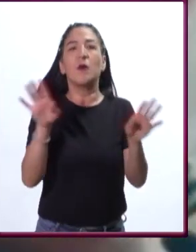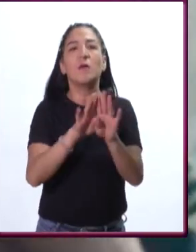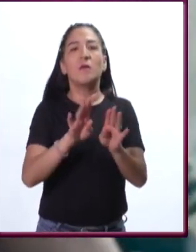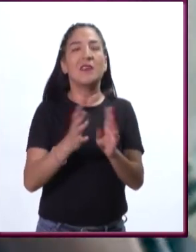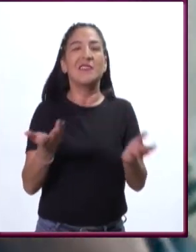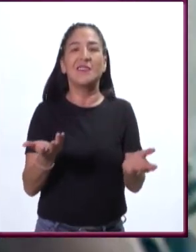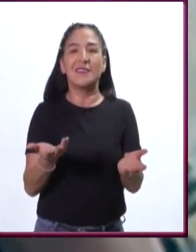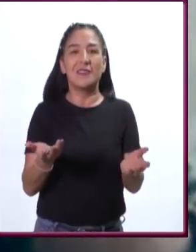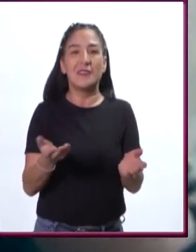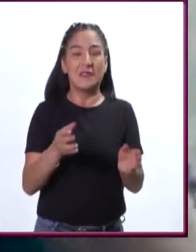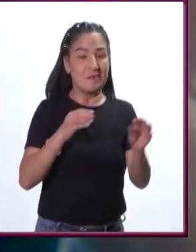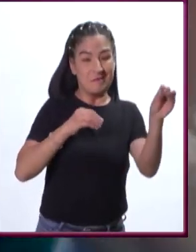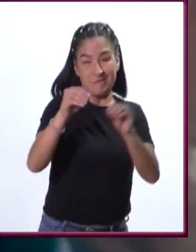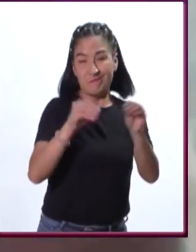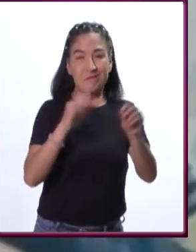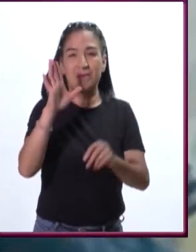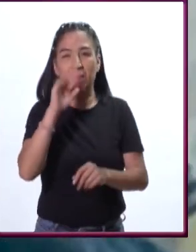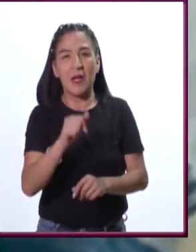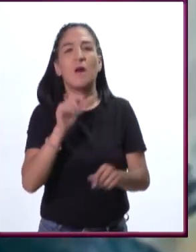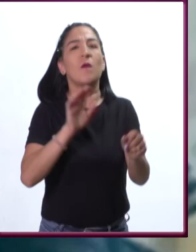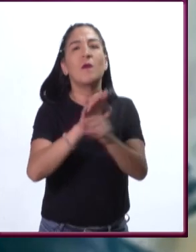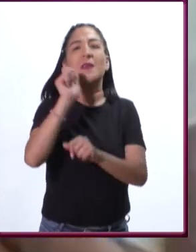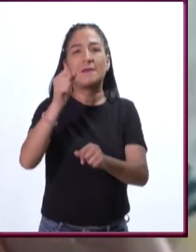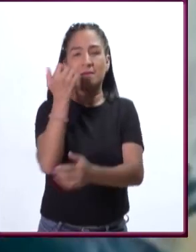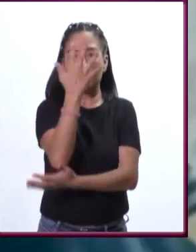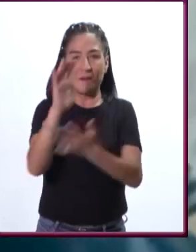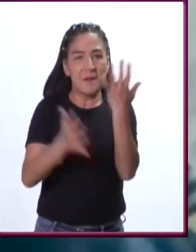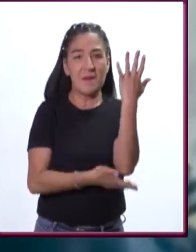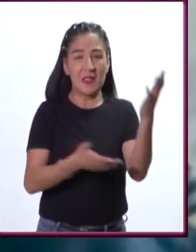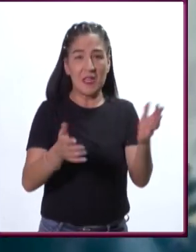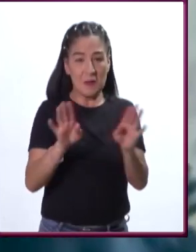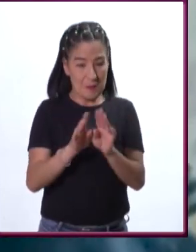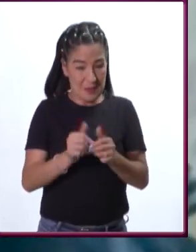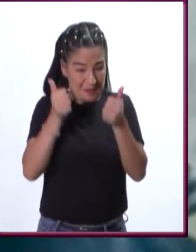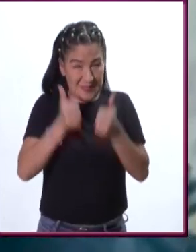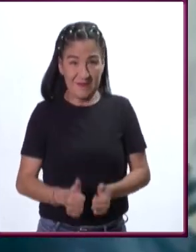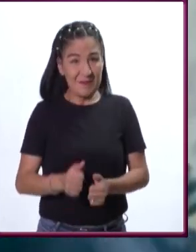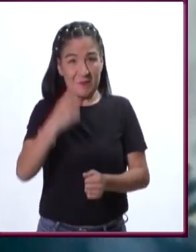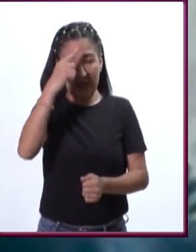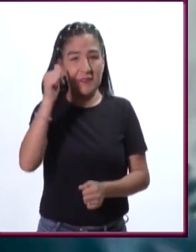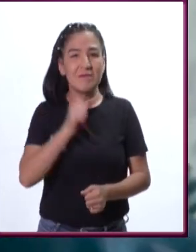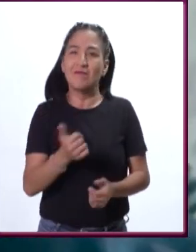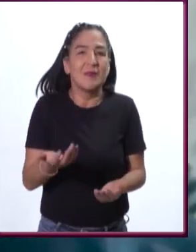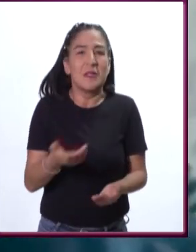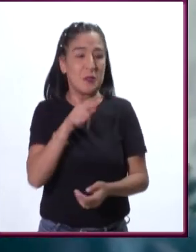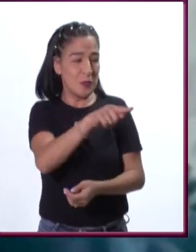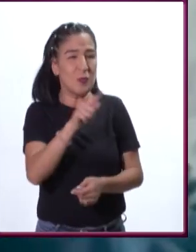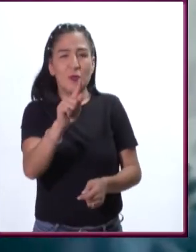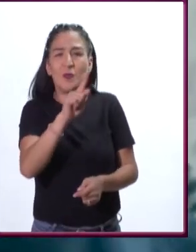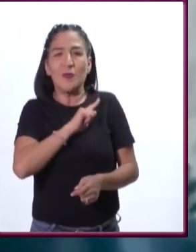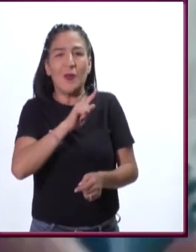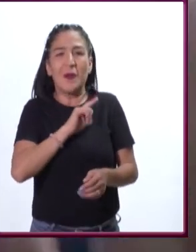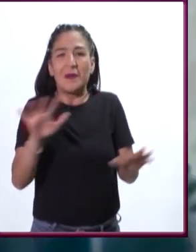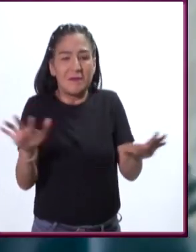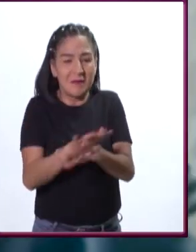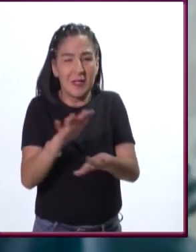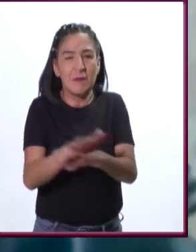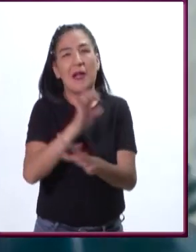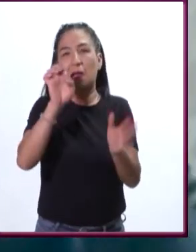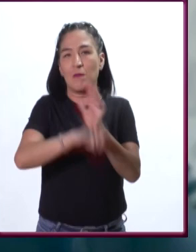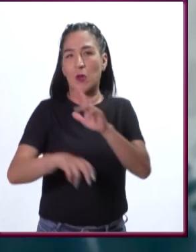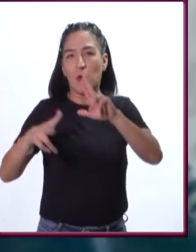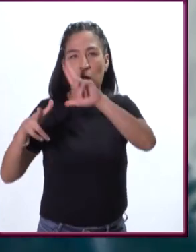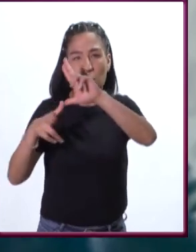si no te puedes mover. La naturaleza nunca es estática, solita cambia. Si entra un